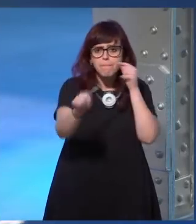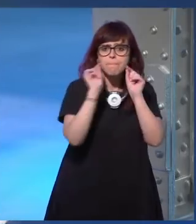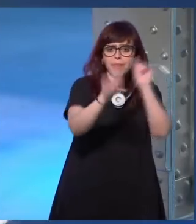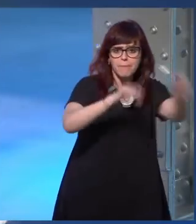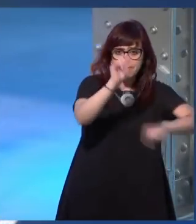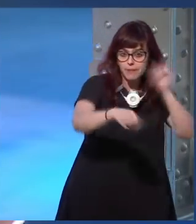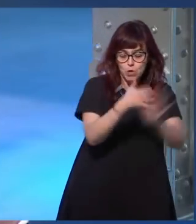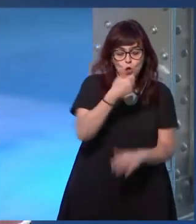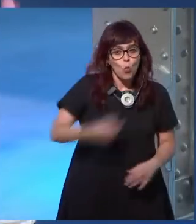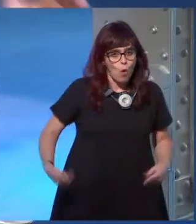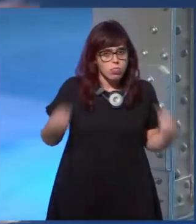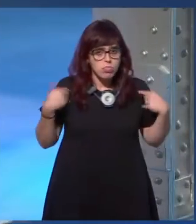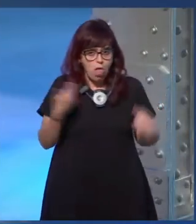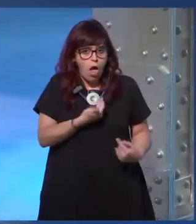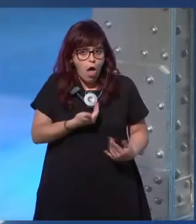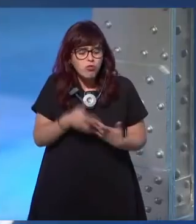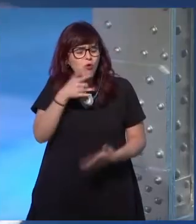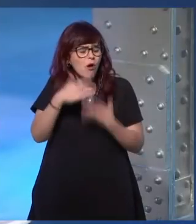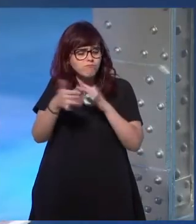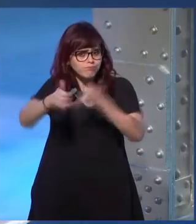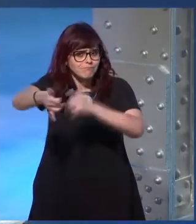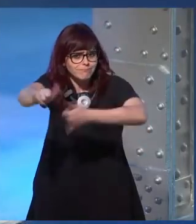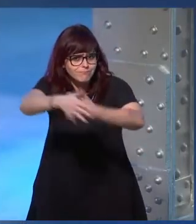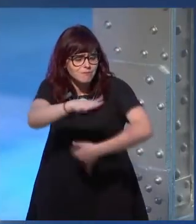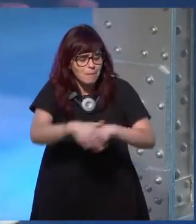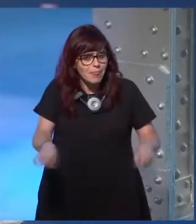yo como dueña lo echaría a patadas si hace falta a fin de cuentas